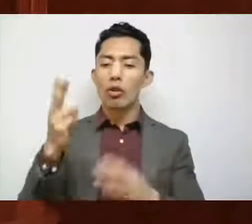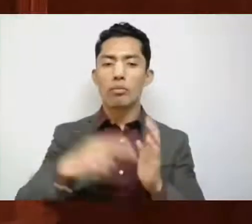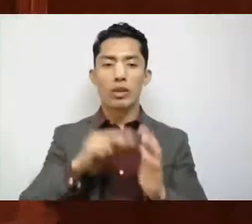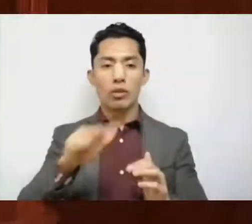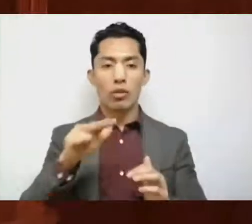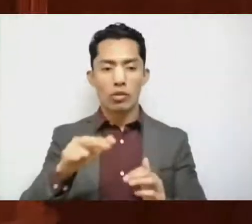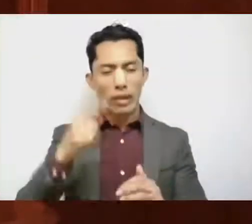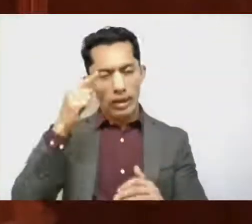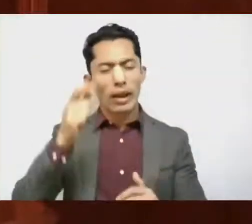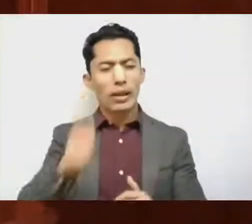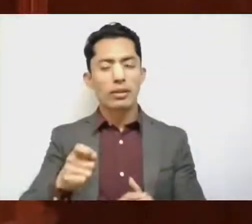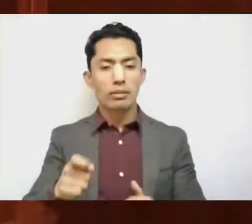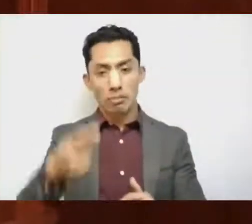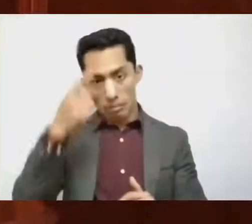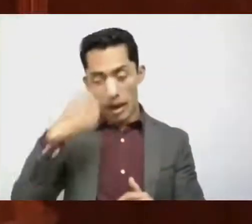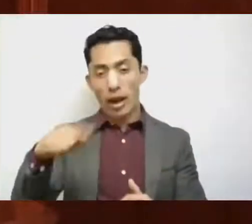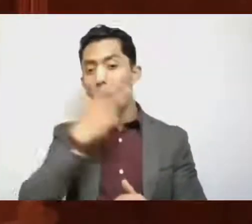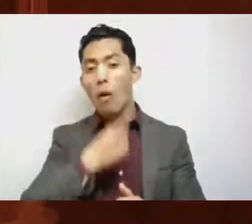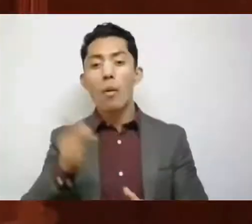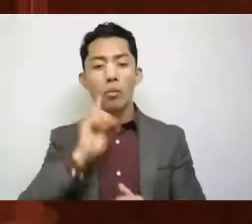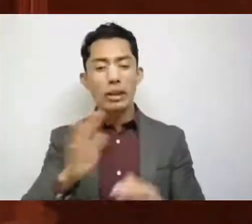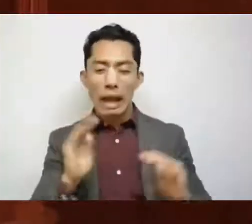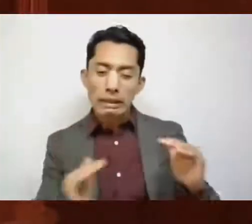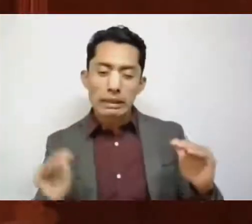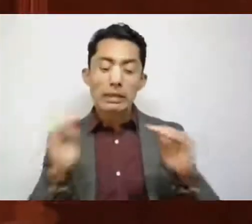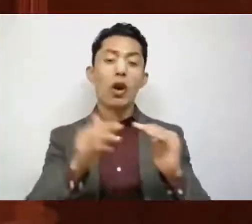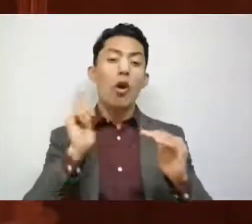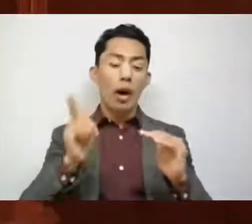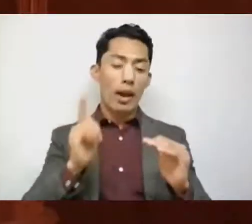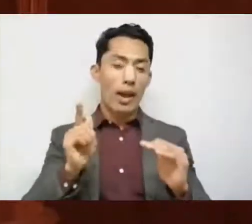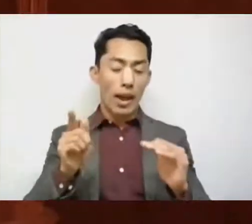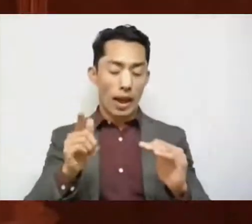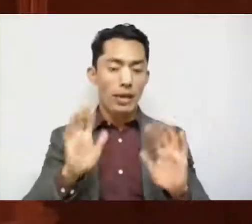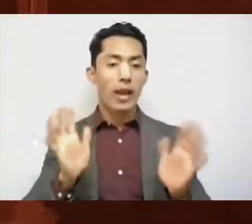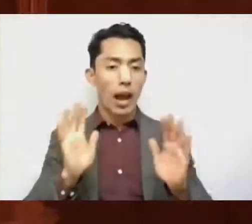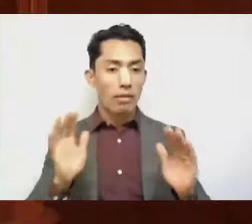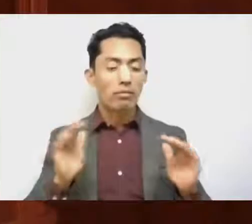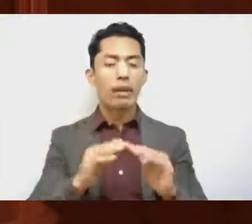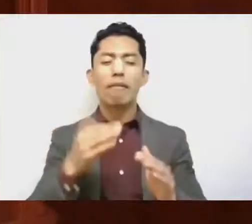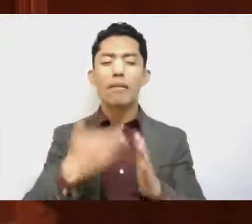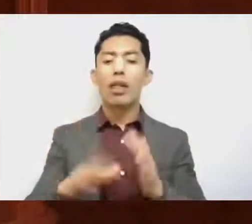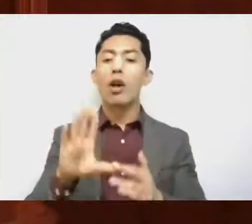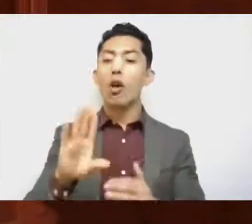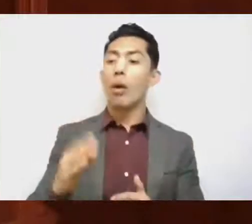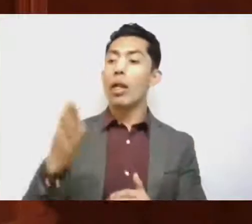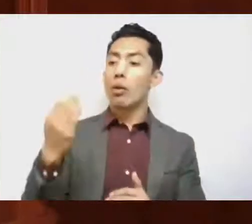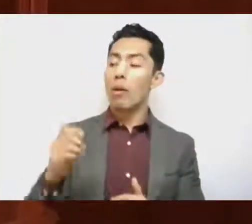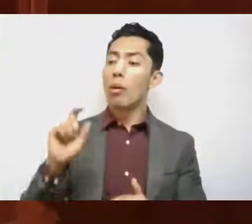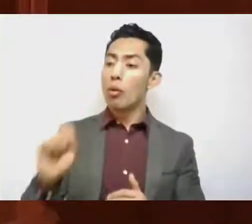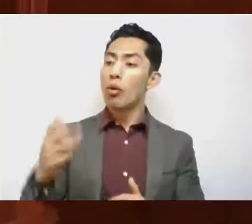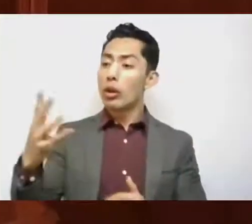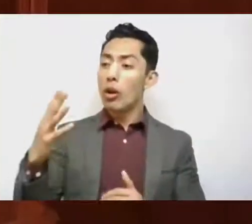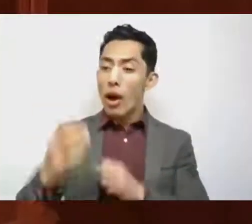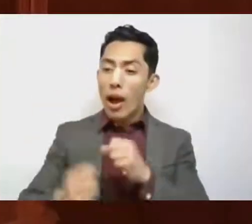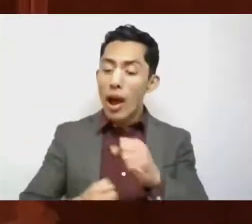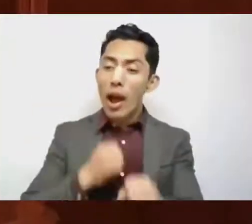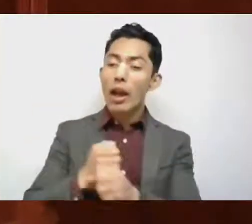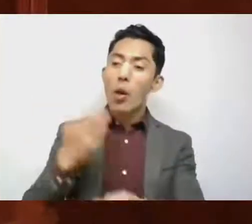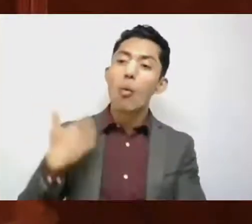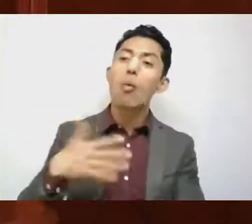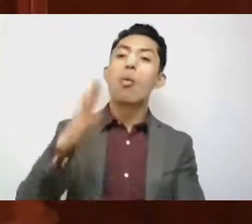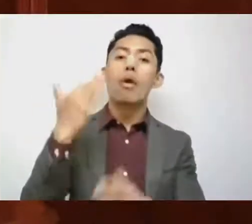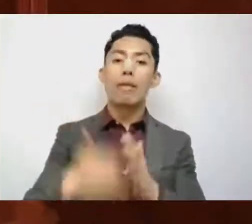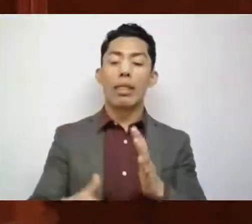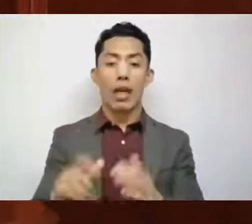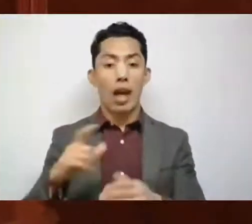estimaba que para cerrar la brecha de género y alcanzar igualdad entre hombres y mujeres faltaban 99.5 años. Después de la